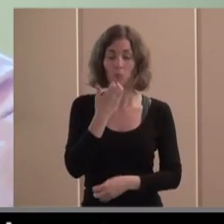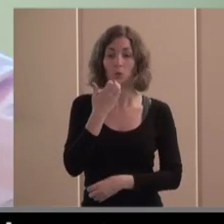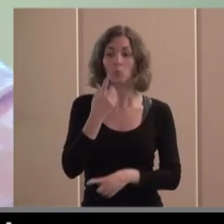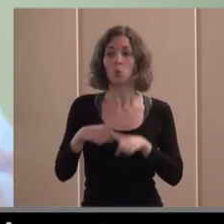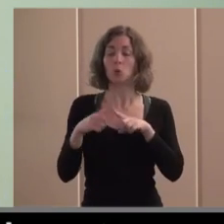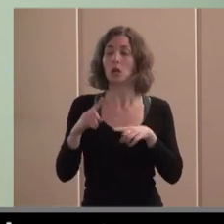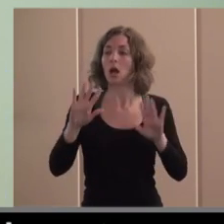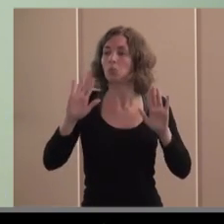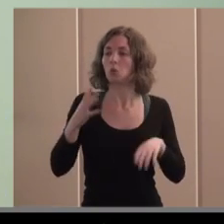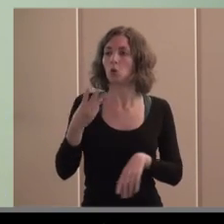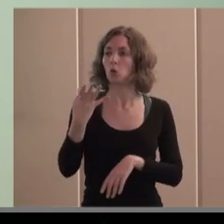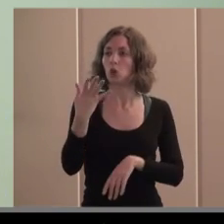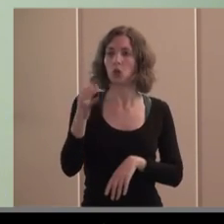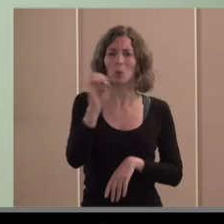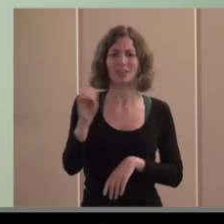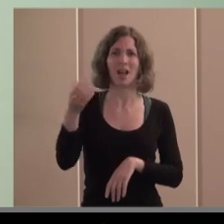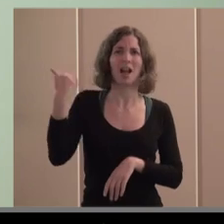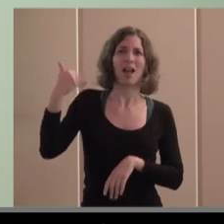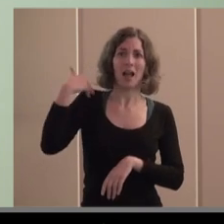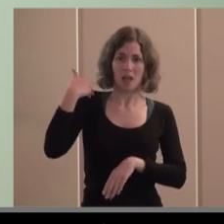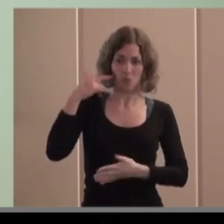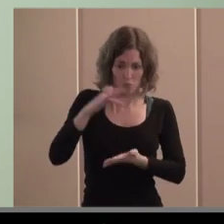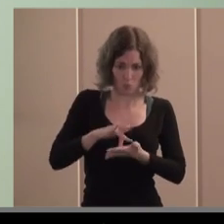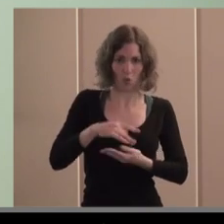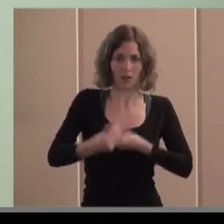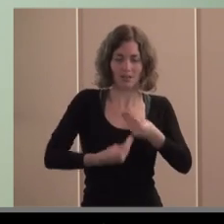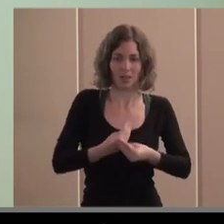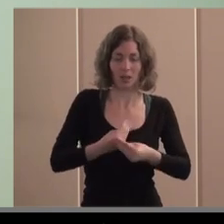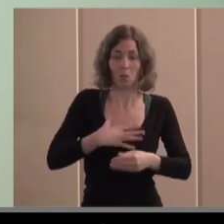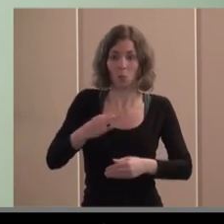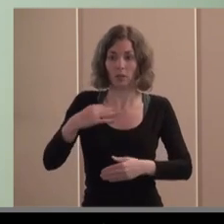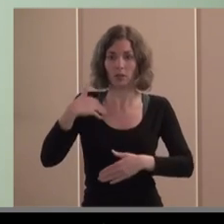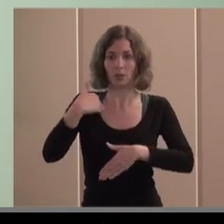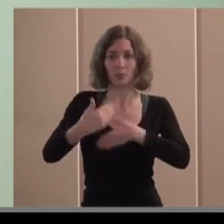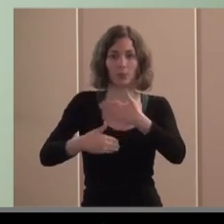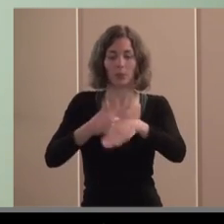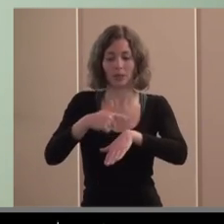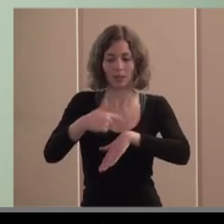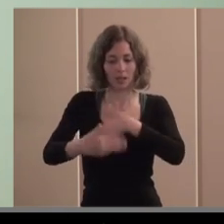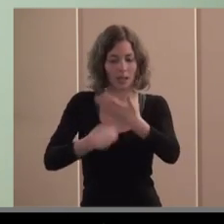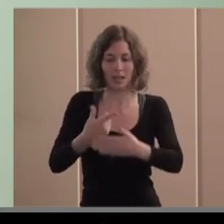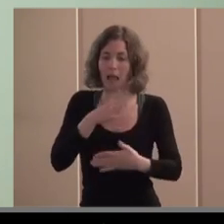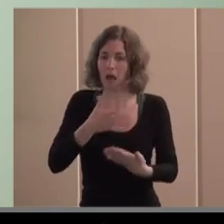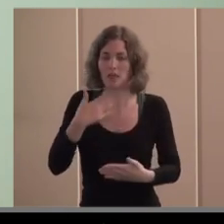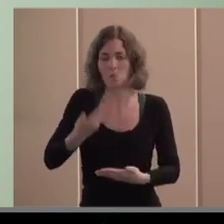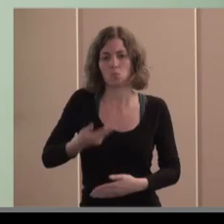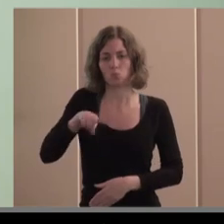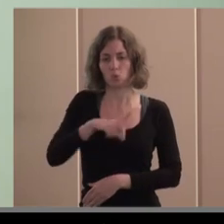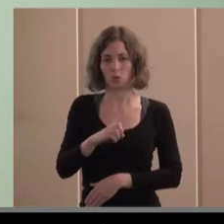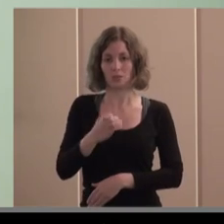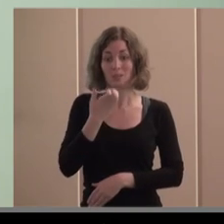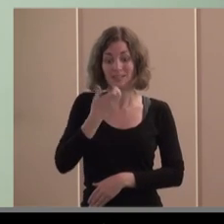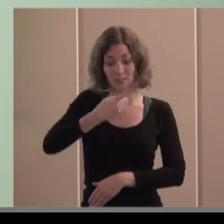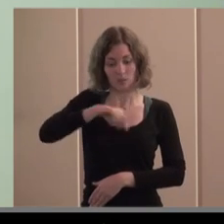mejor ya no es importante 50 años después y no es fácil hacer ese trasunto pero si queremos realmente ser fieles a nuestra